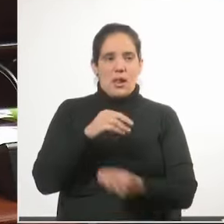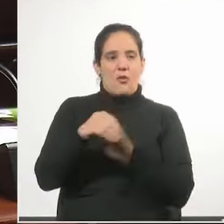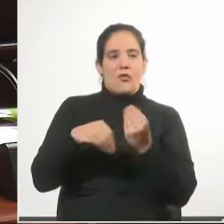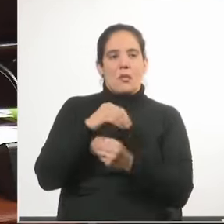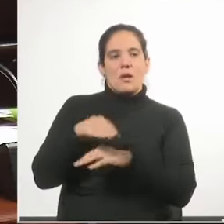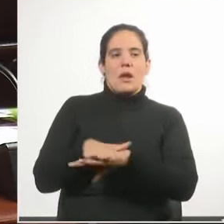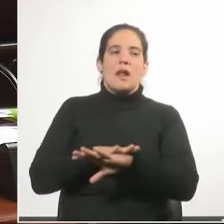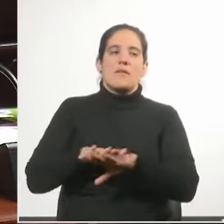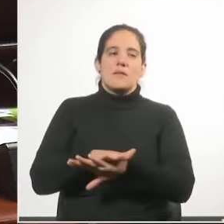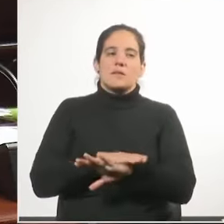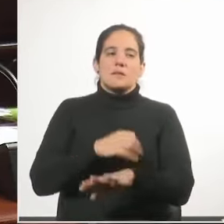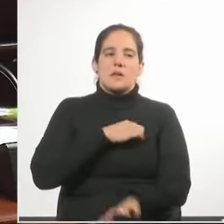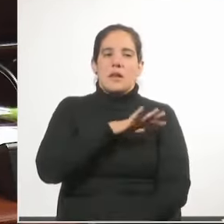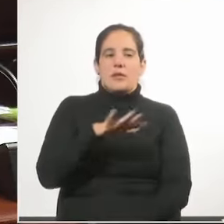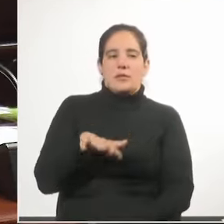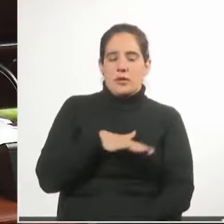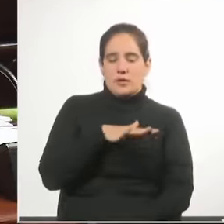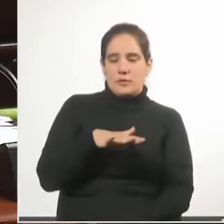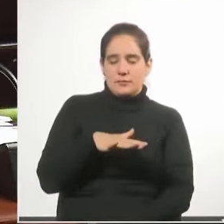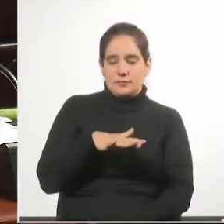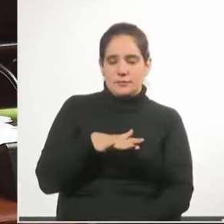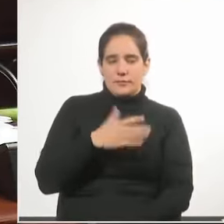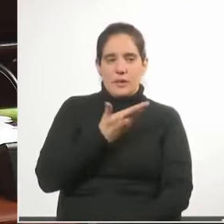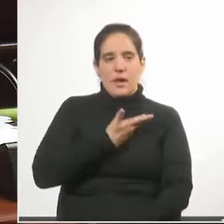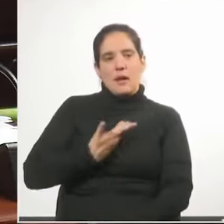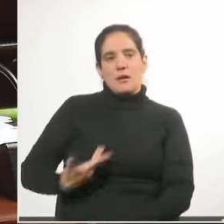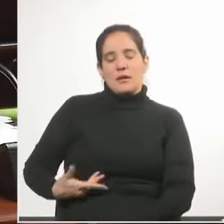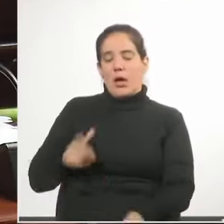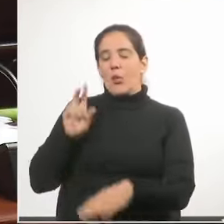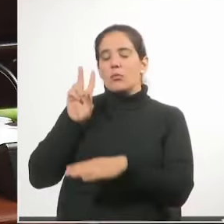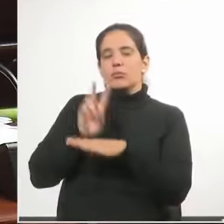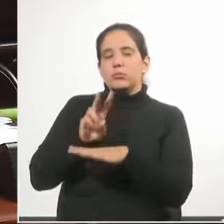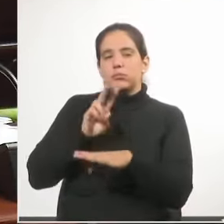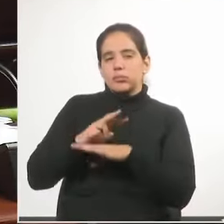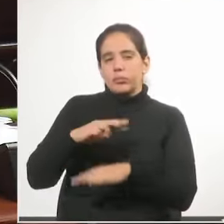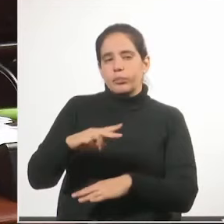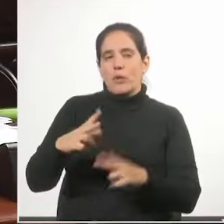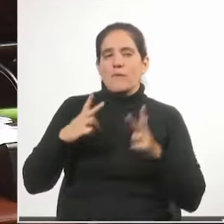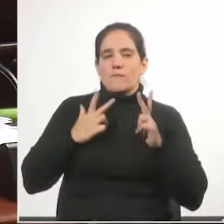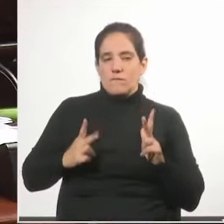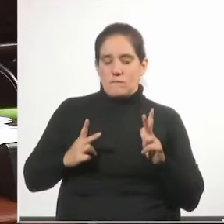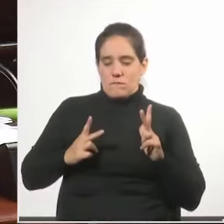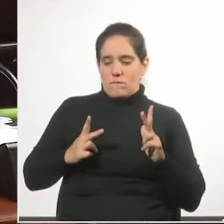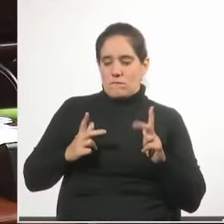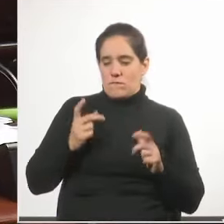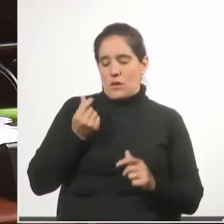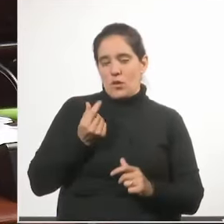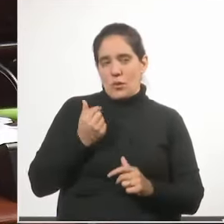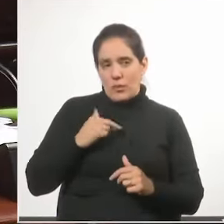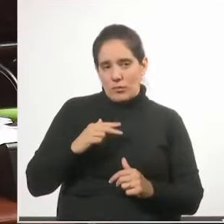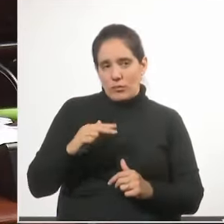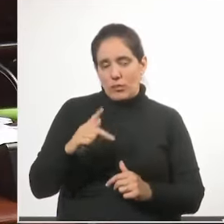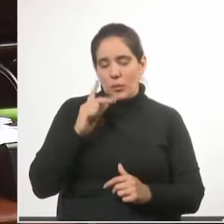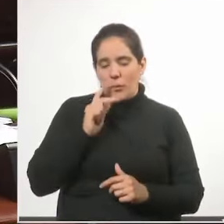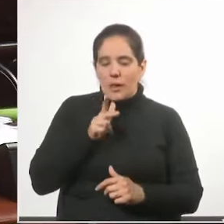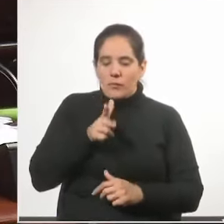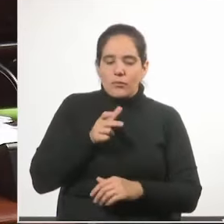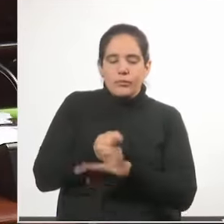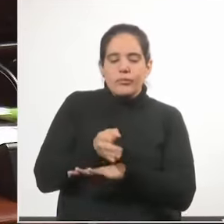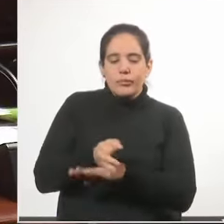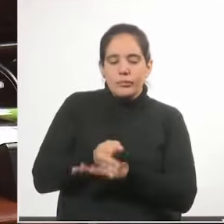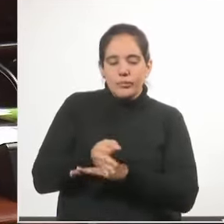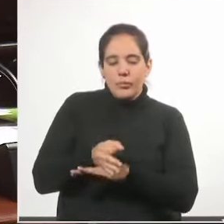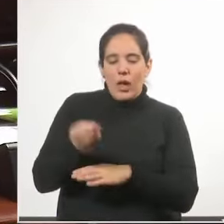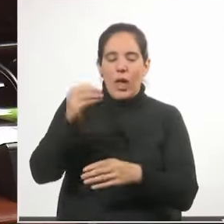base de nuestra sociedad, el Estado velará por su estabilidad moral y material para la mejor formación de los hijos dentro de la